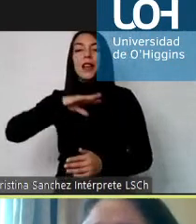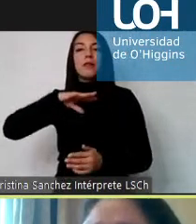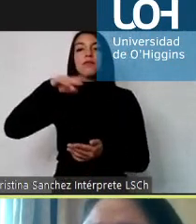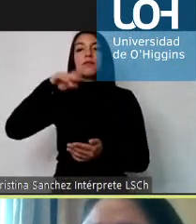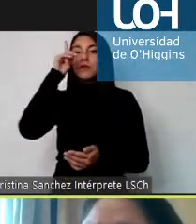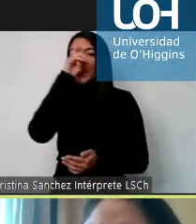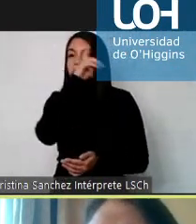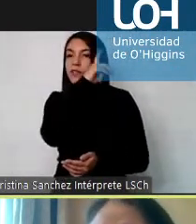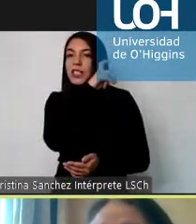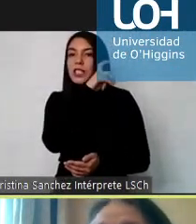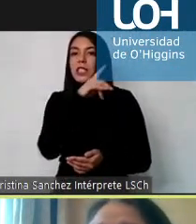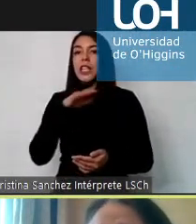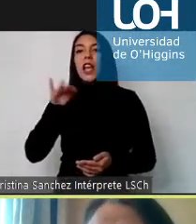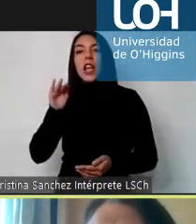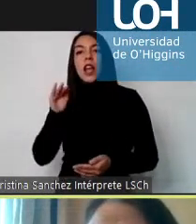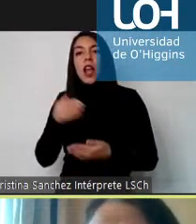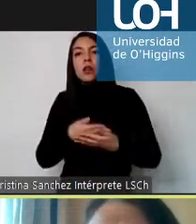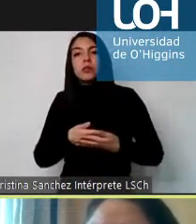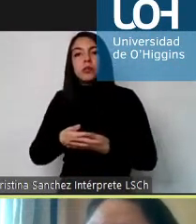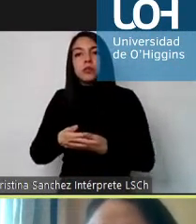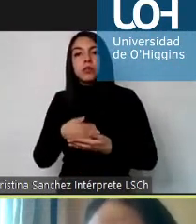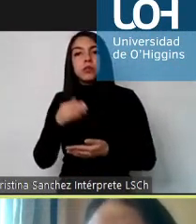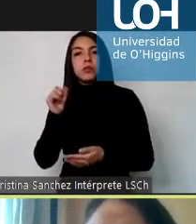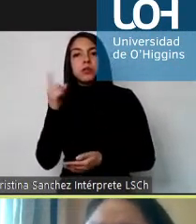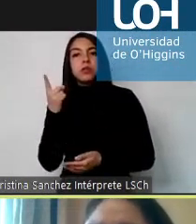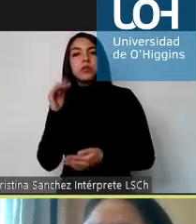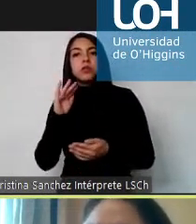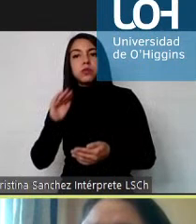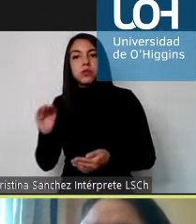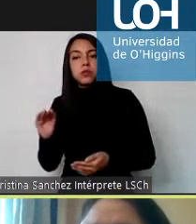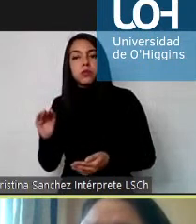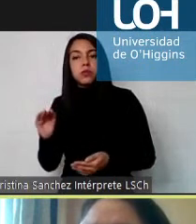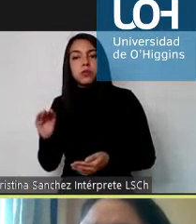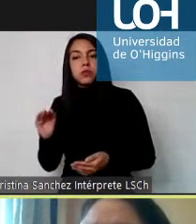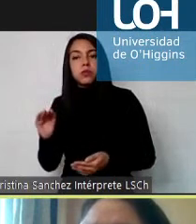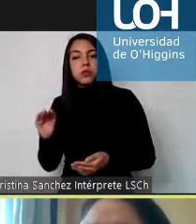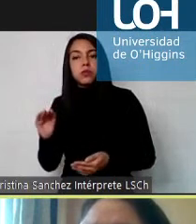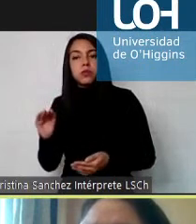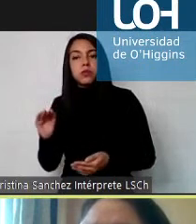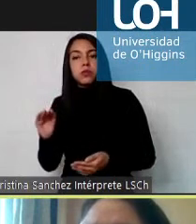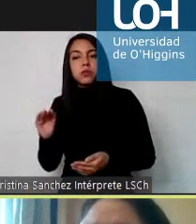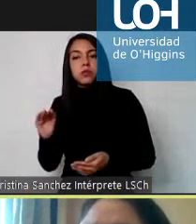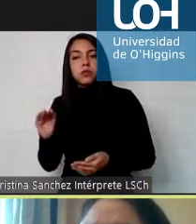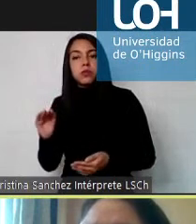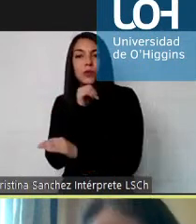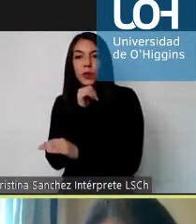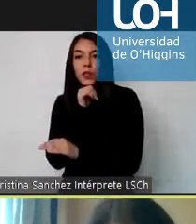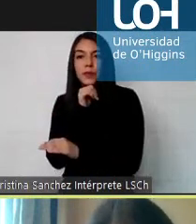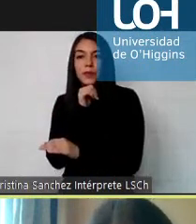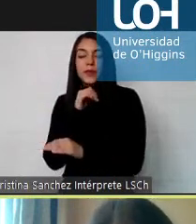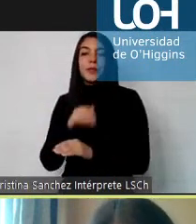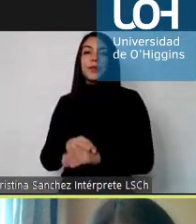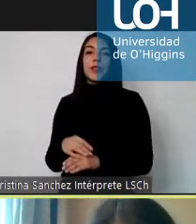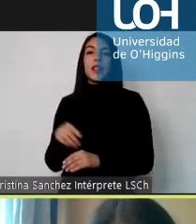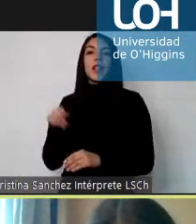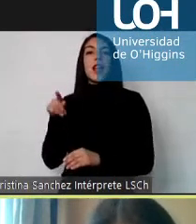la primera infancia, no hay apoyos asegurados para garantizar este posicionamiento de las personas